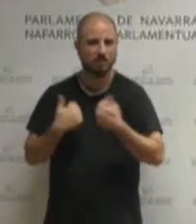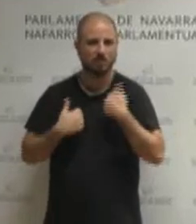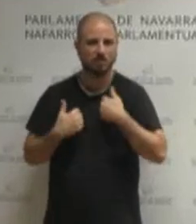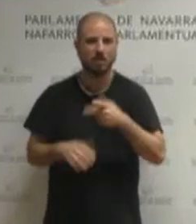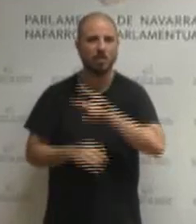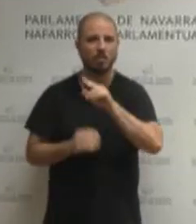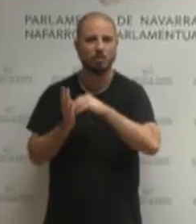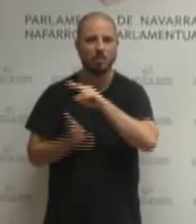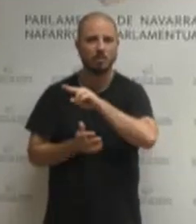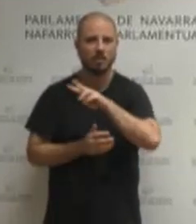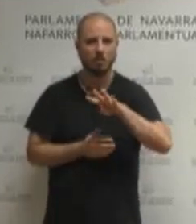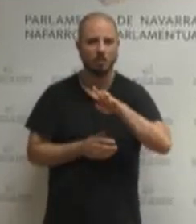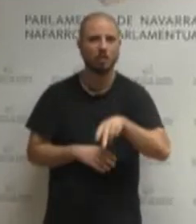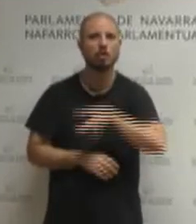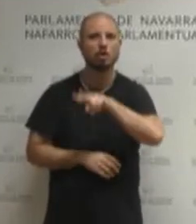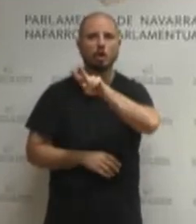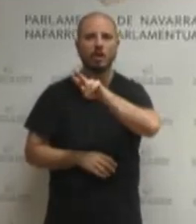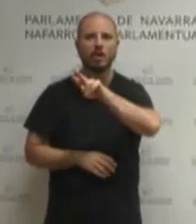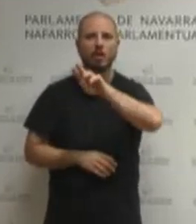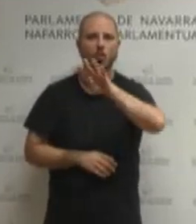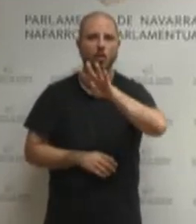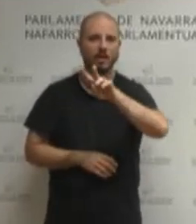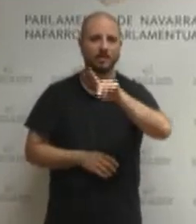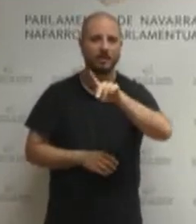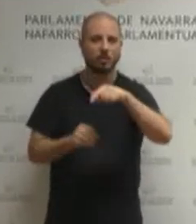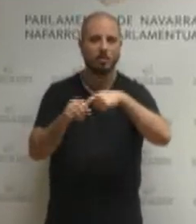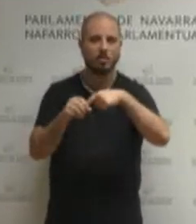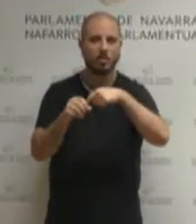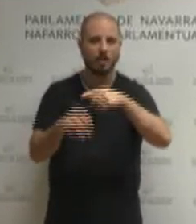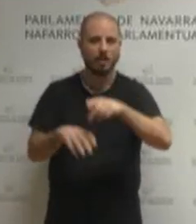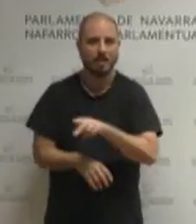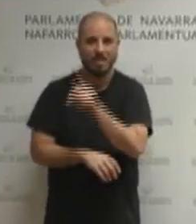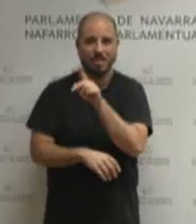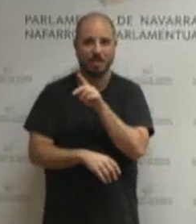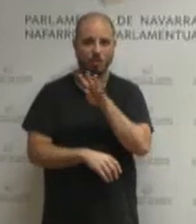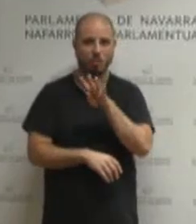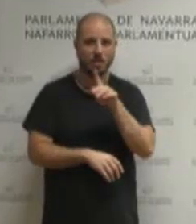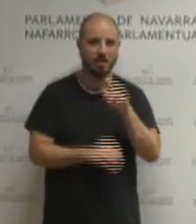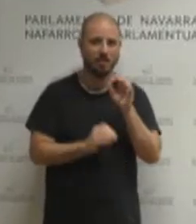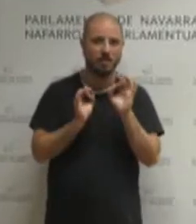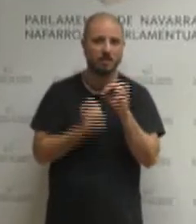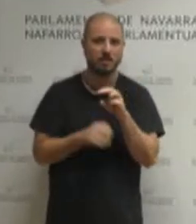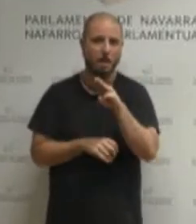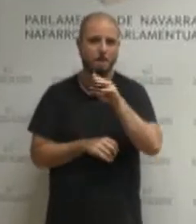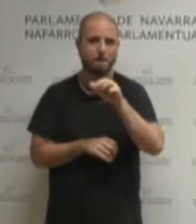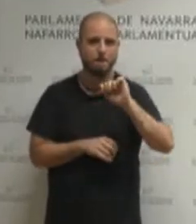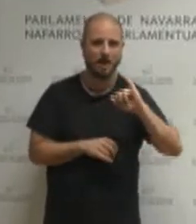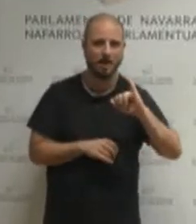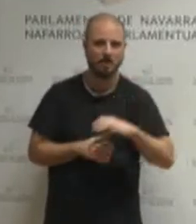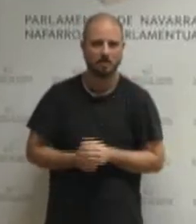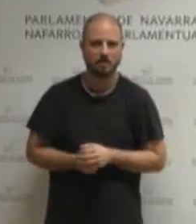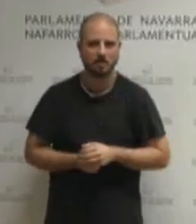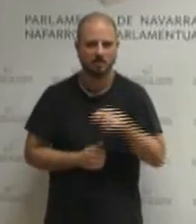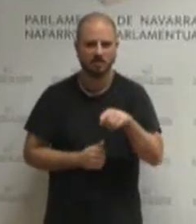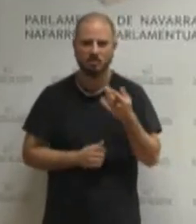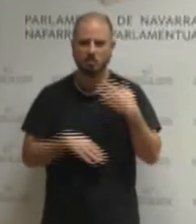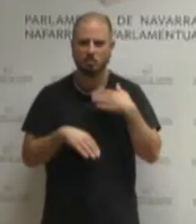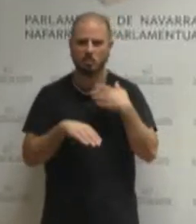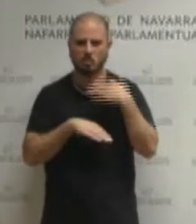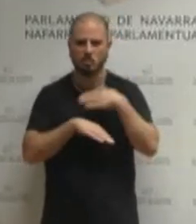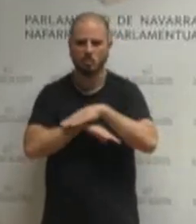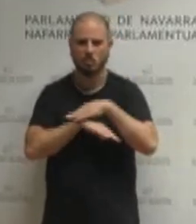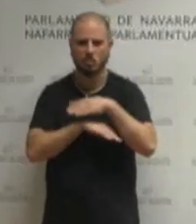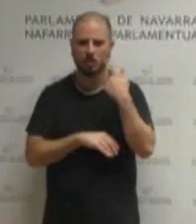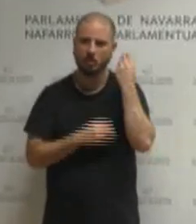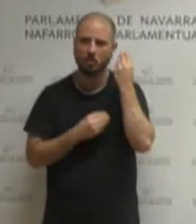plazas de las cuales 141 para el PAI algo que ni siquiera ha sido una decisión meditada del gobierno sino